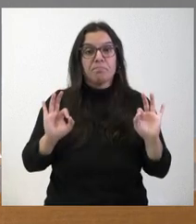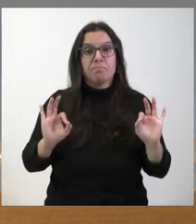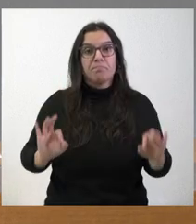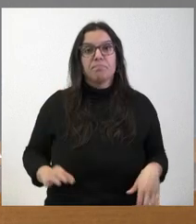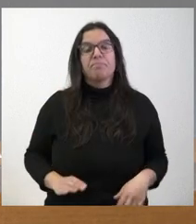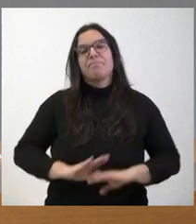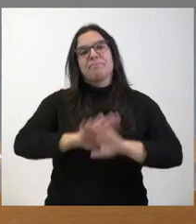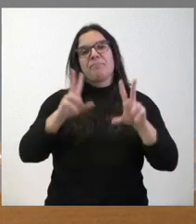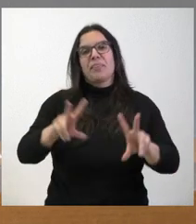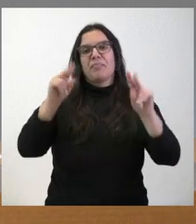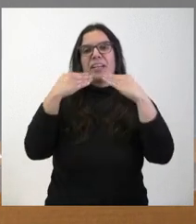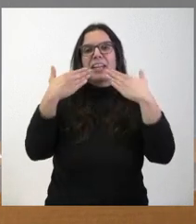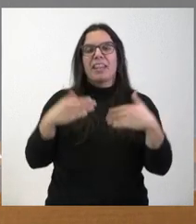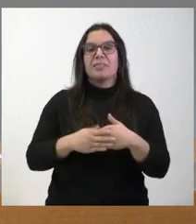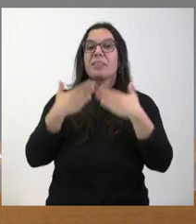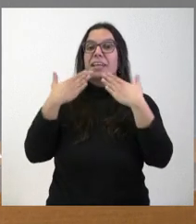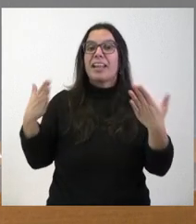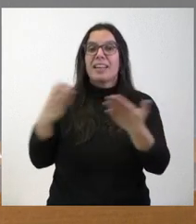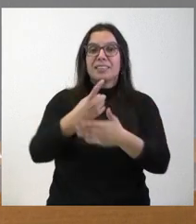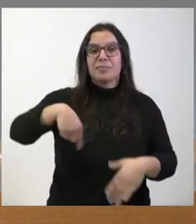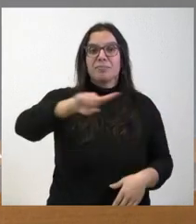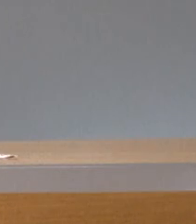Pues hemos terminado, gracias. Gracias. a ustedes.